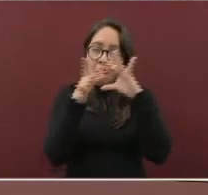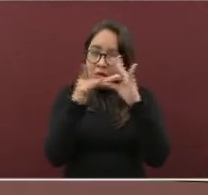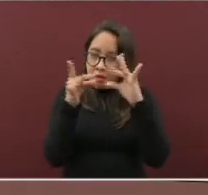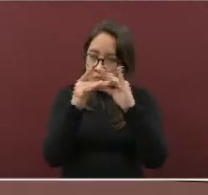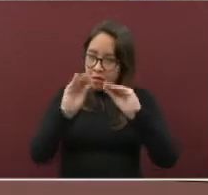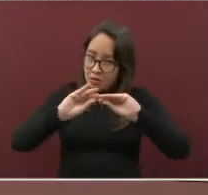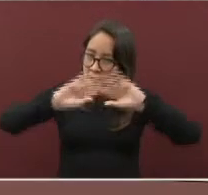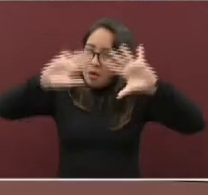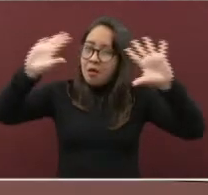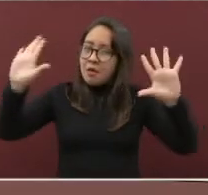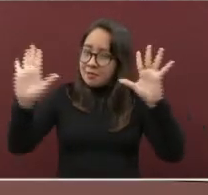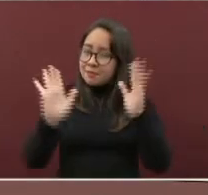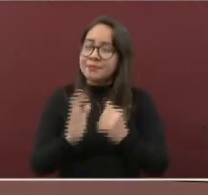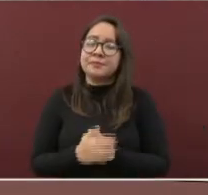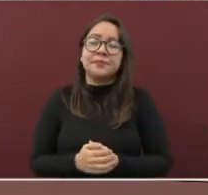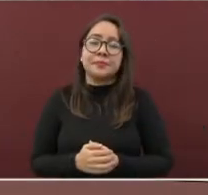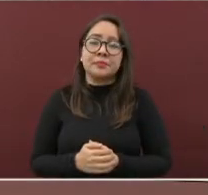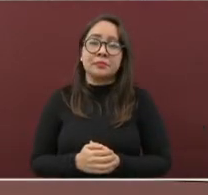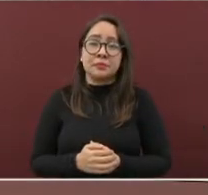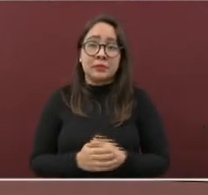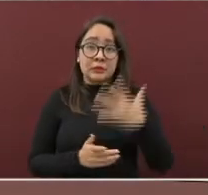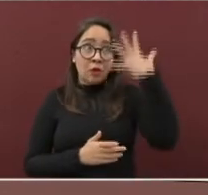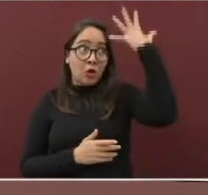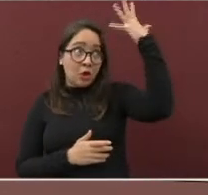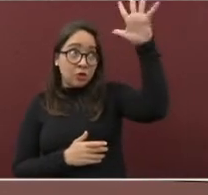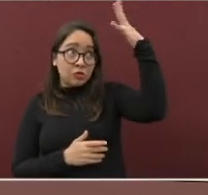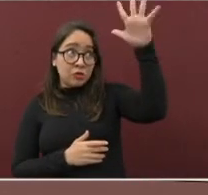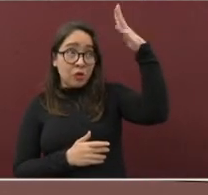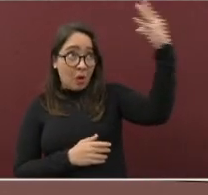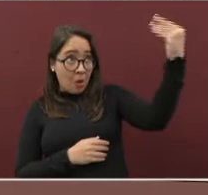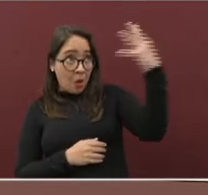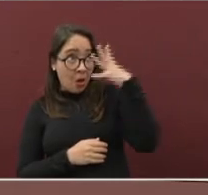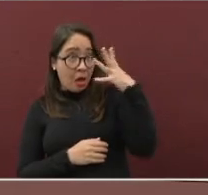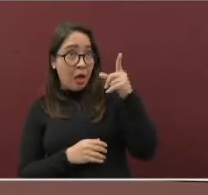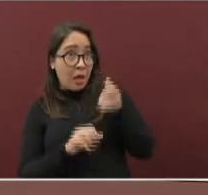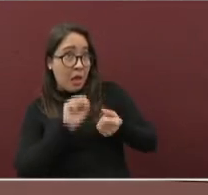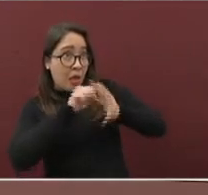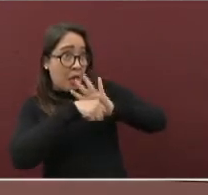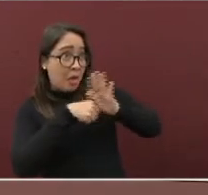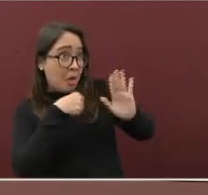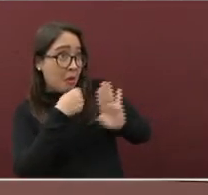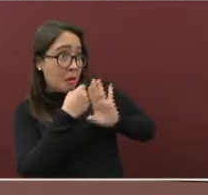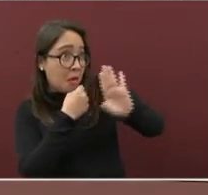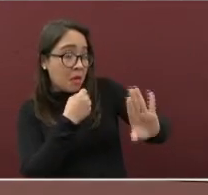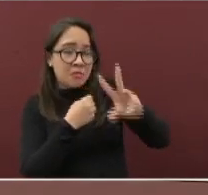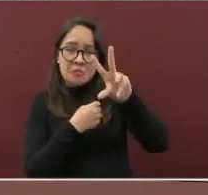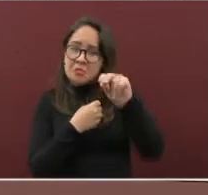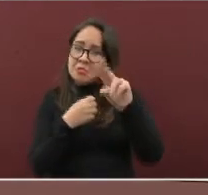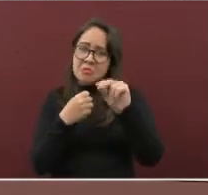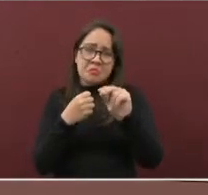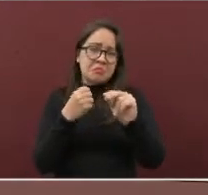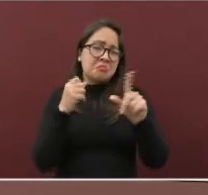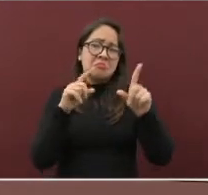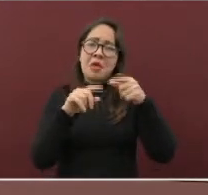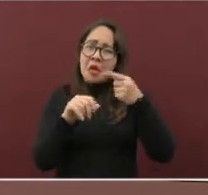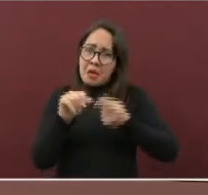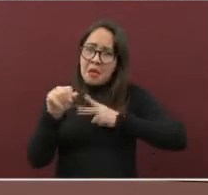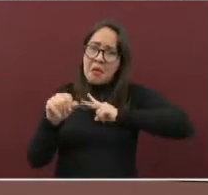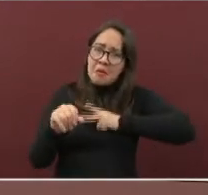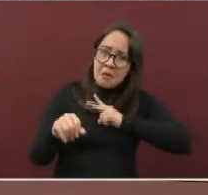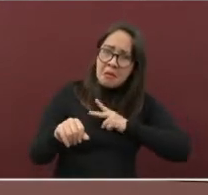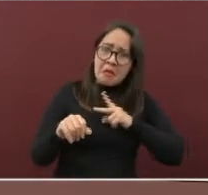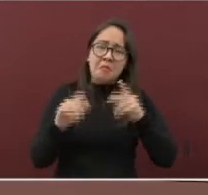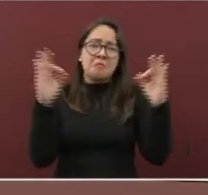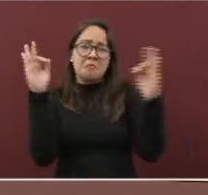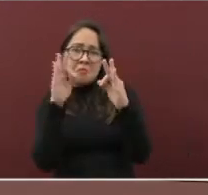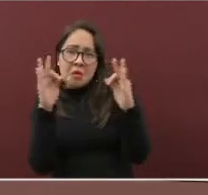Exponer al sol no previene de la enfermedad de COVID-19. El virus sobrevive en cualquier clima, ya sea frío,